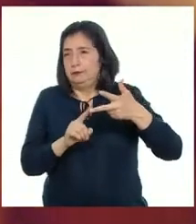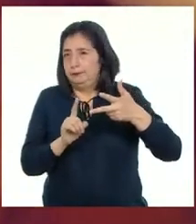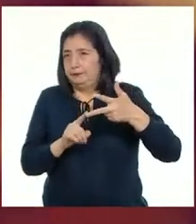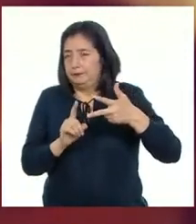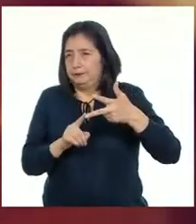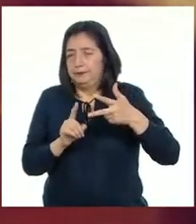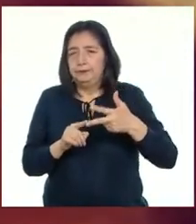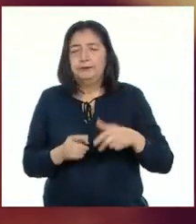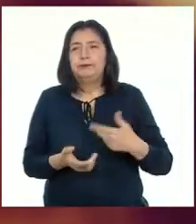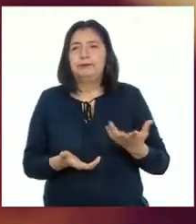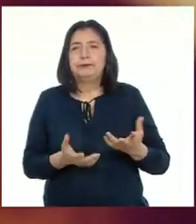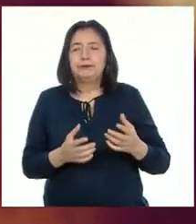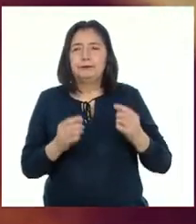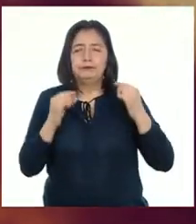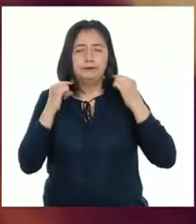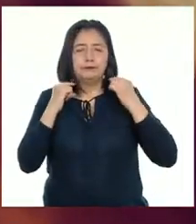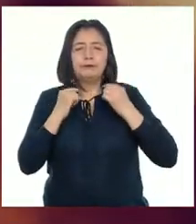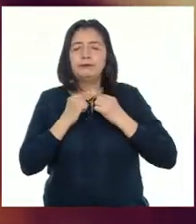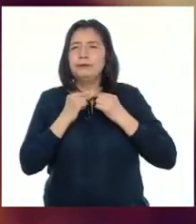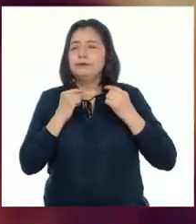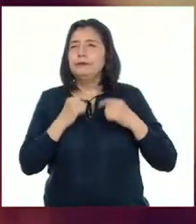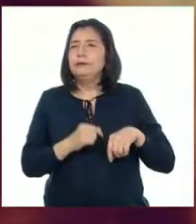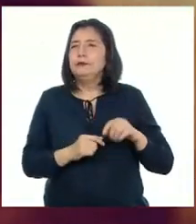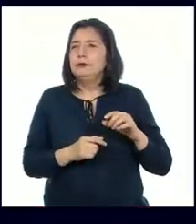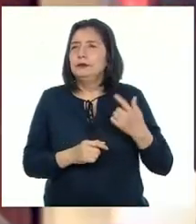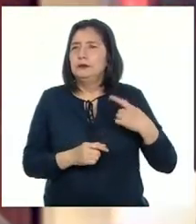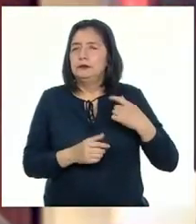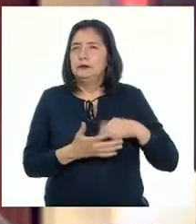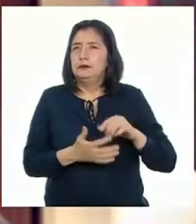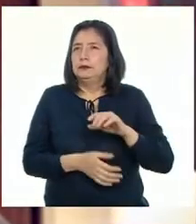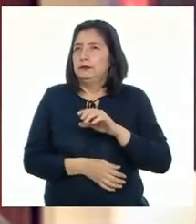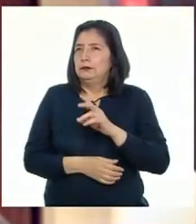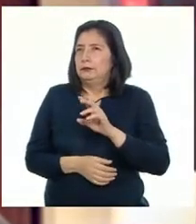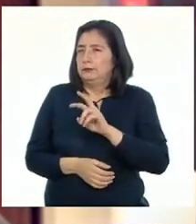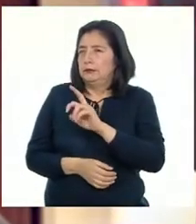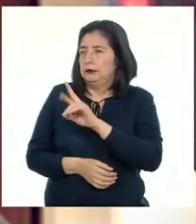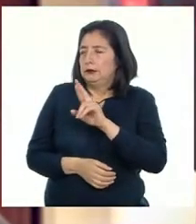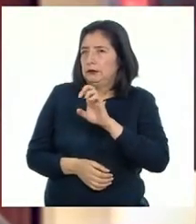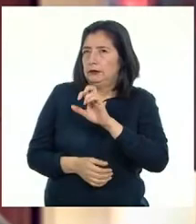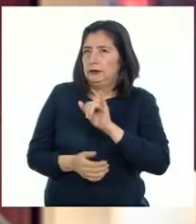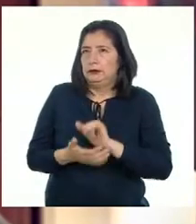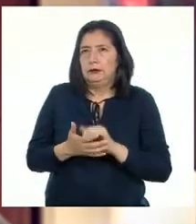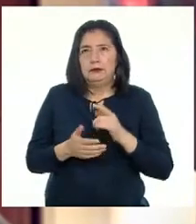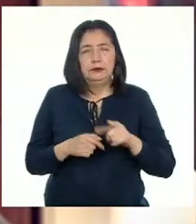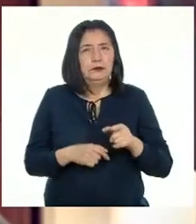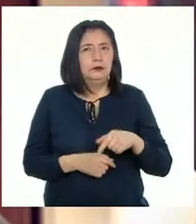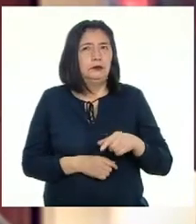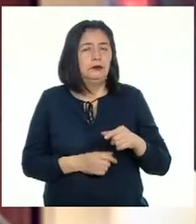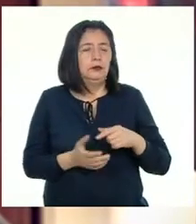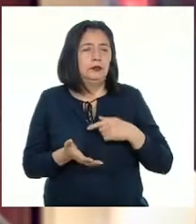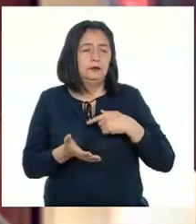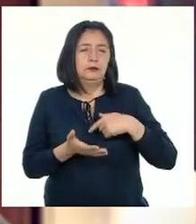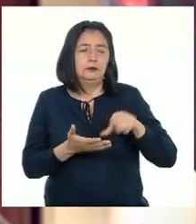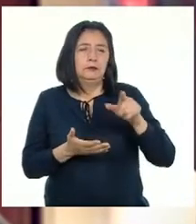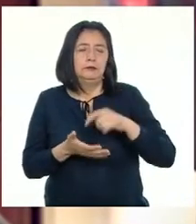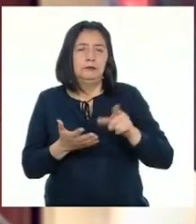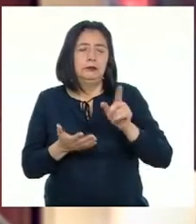tercer momento Con el Virrey Conde de Lemos Que Manda pintar